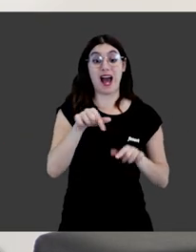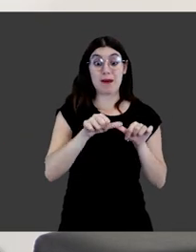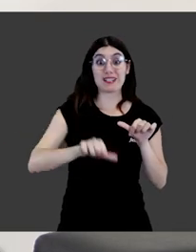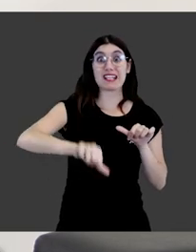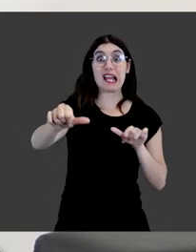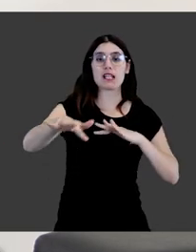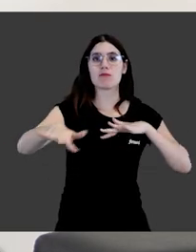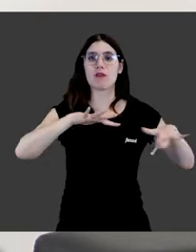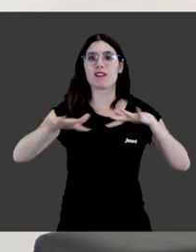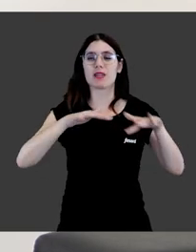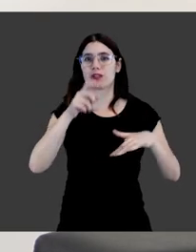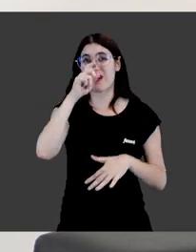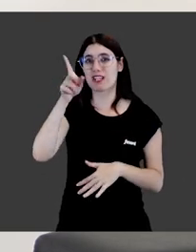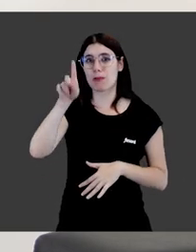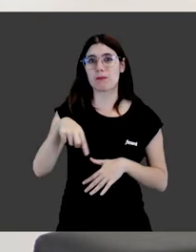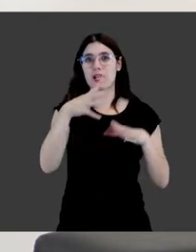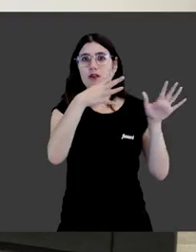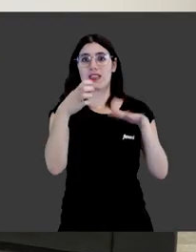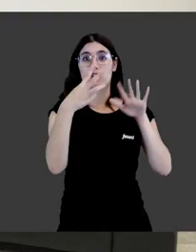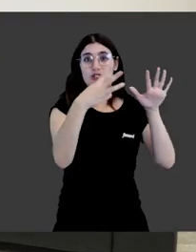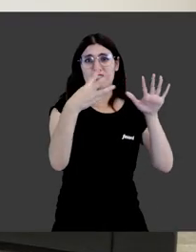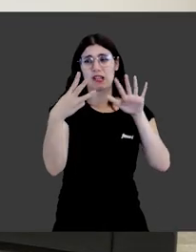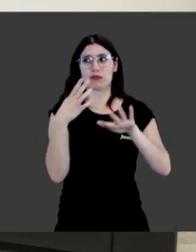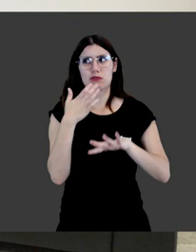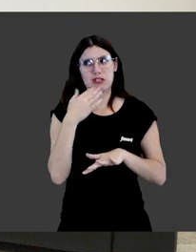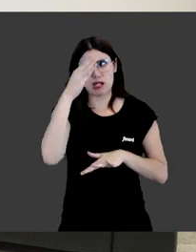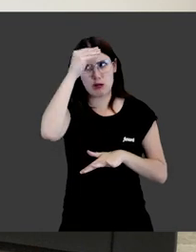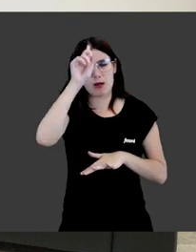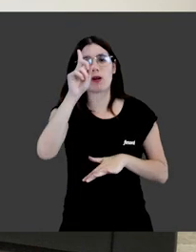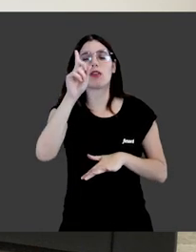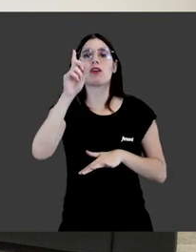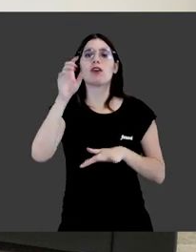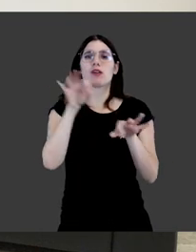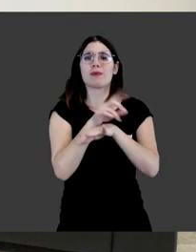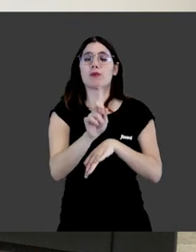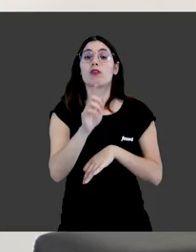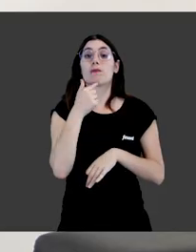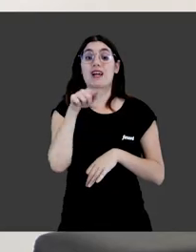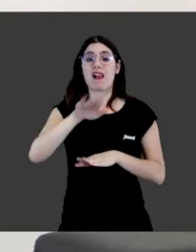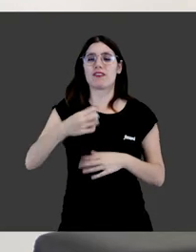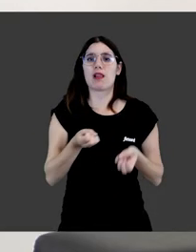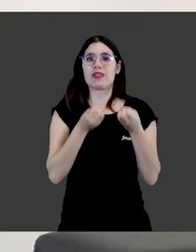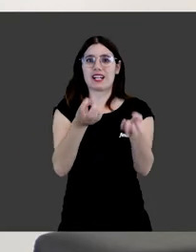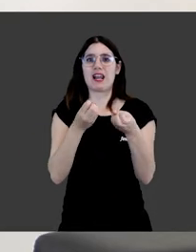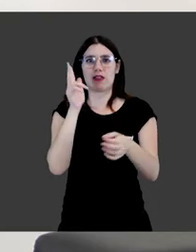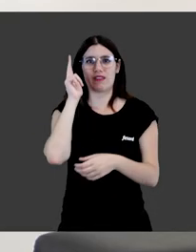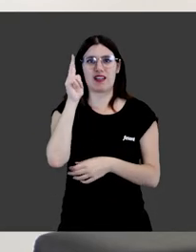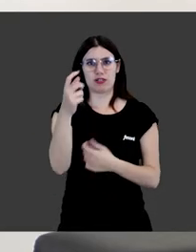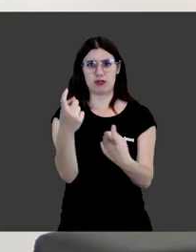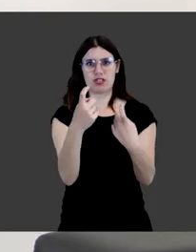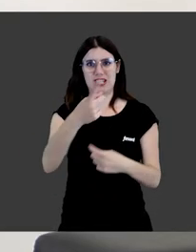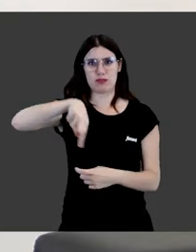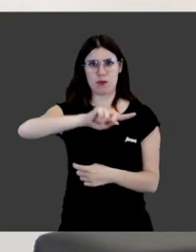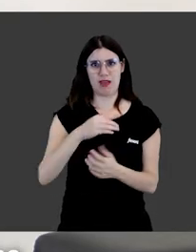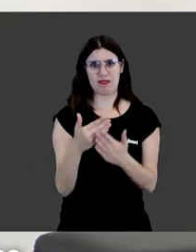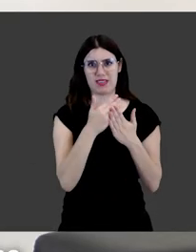de ahí hubo todo un movimiento que en el año 1988, si no recuerdo mal, desemboca en una Declaración de Derechos